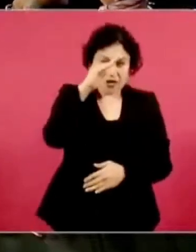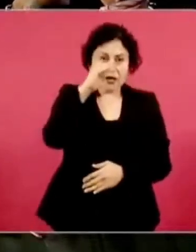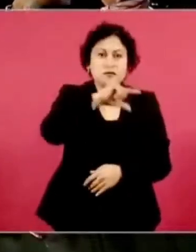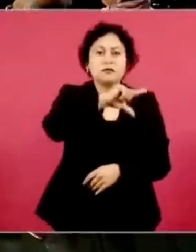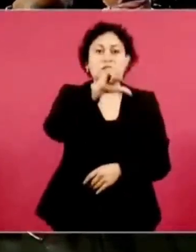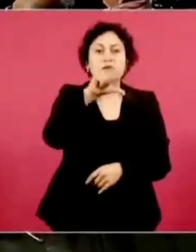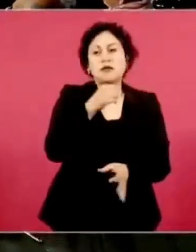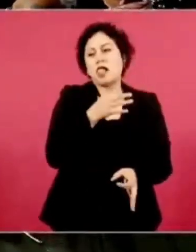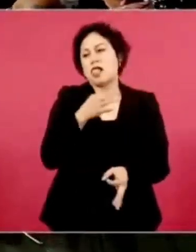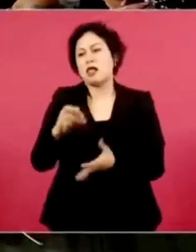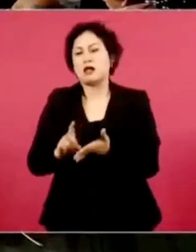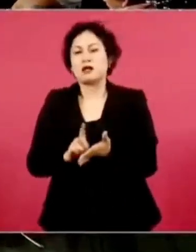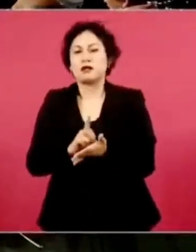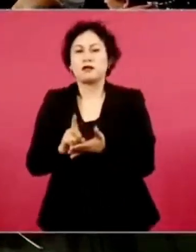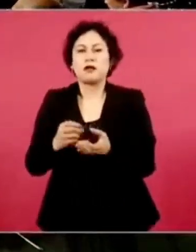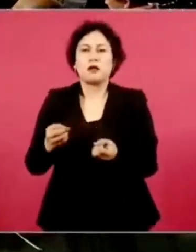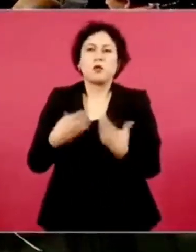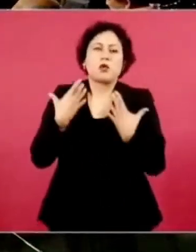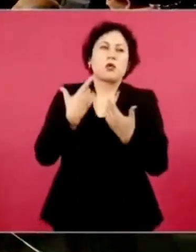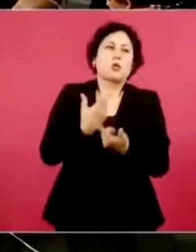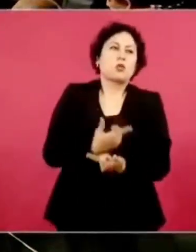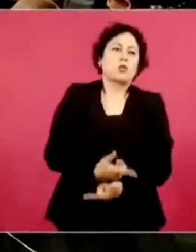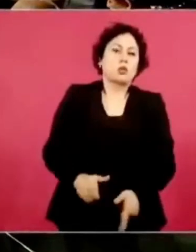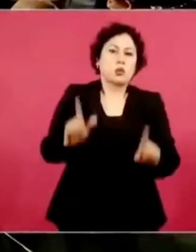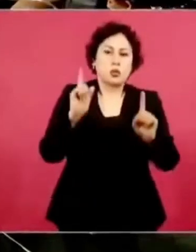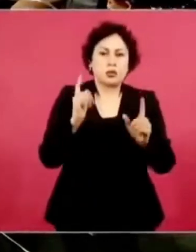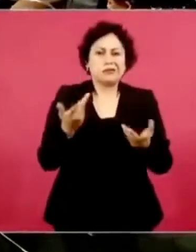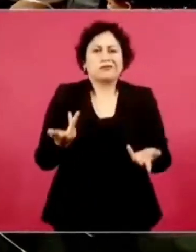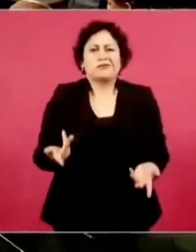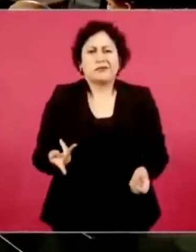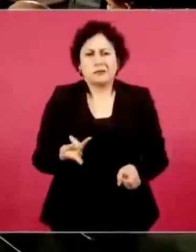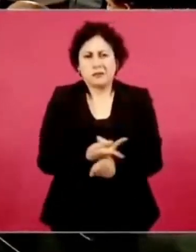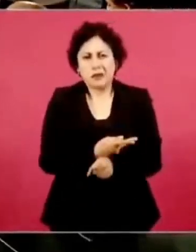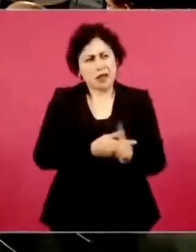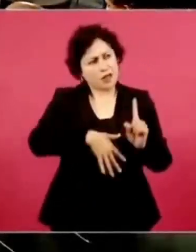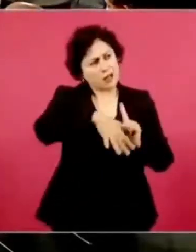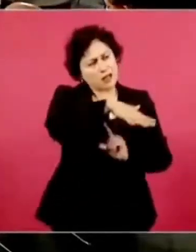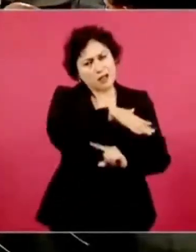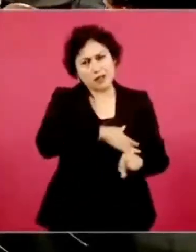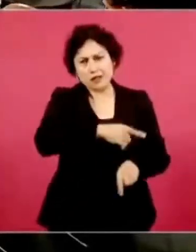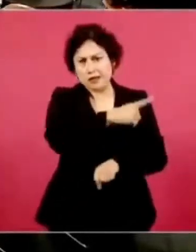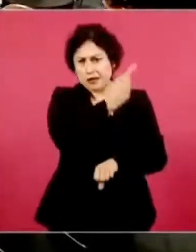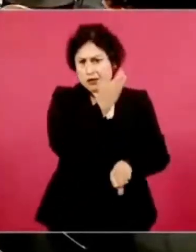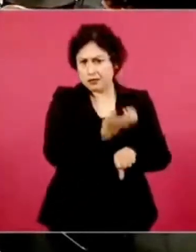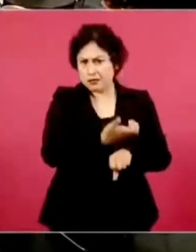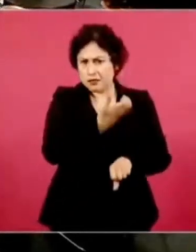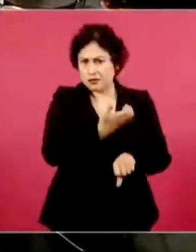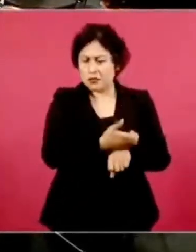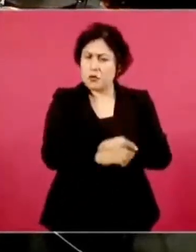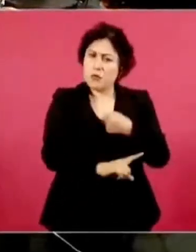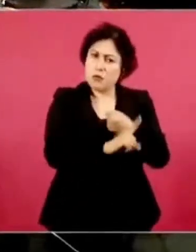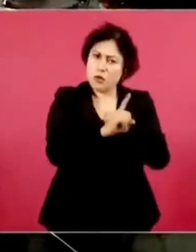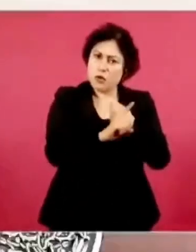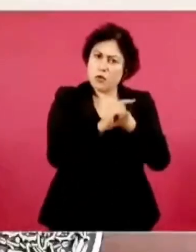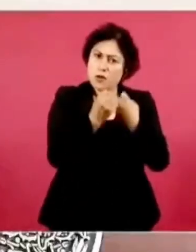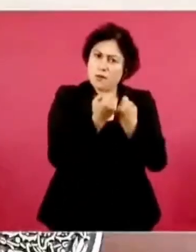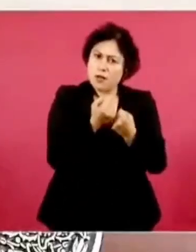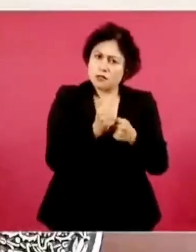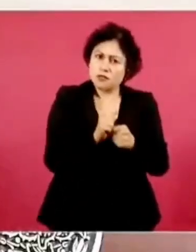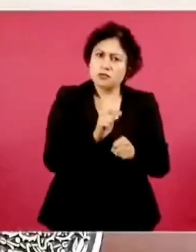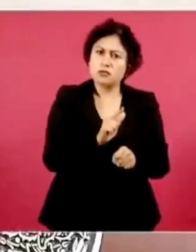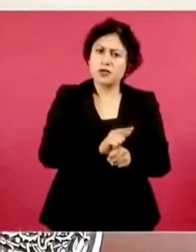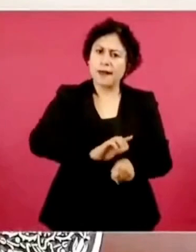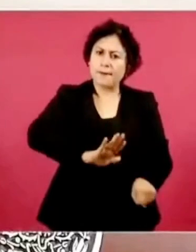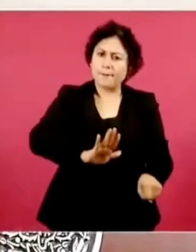por qué esta crisis social, por qué esta crisis cultural,